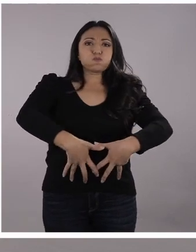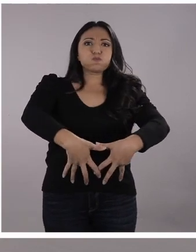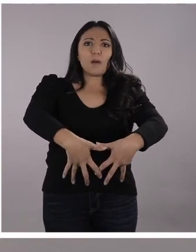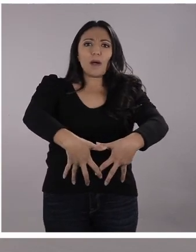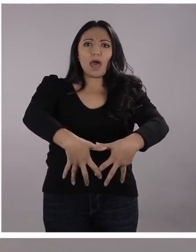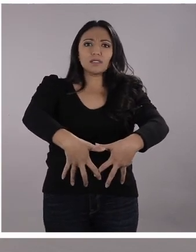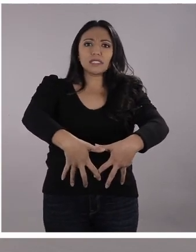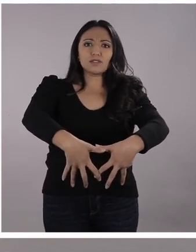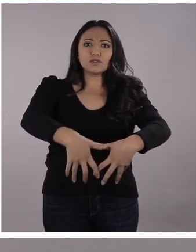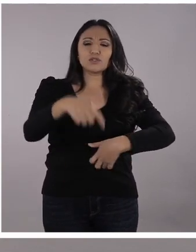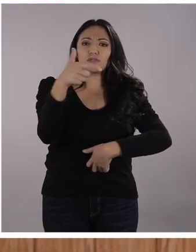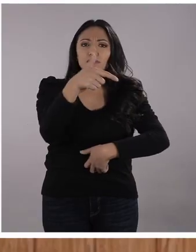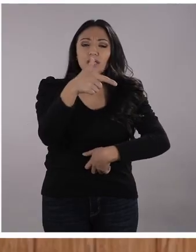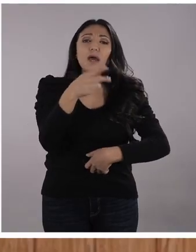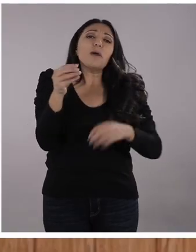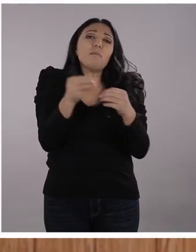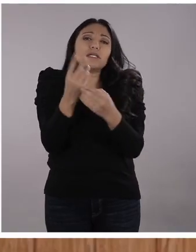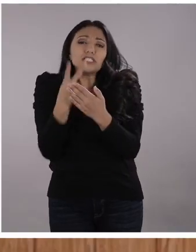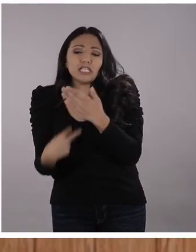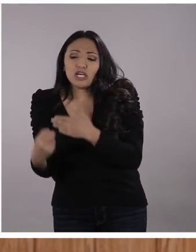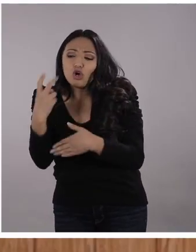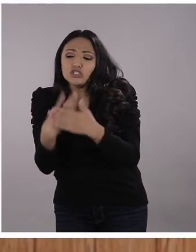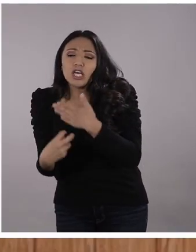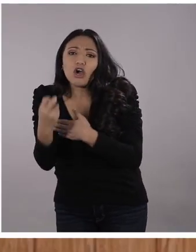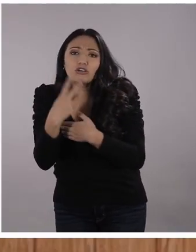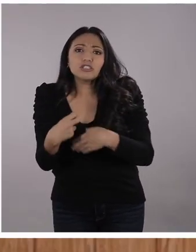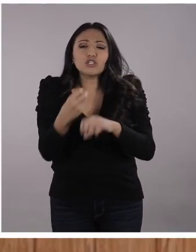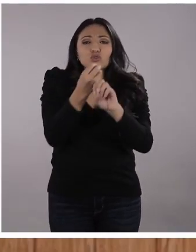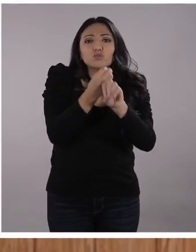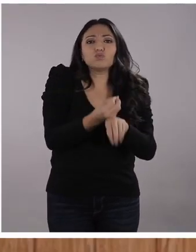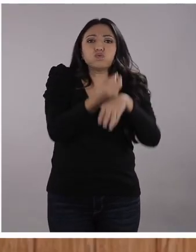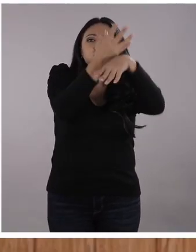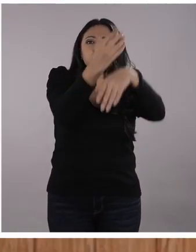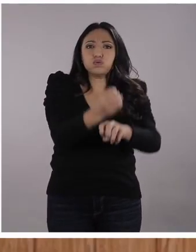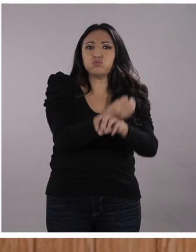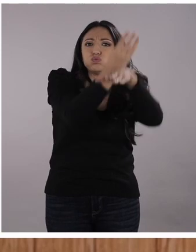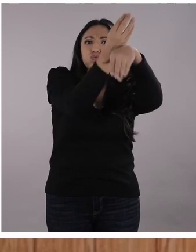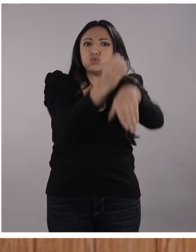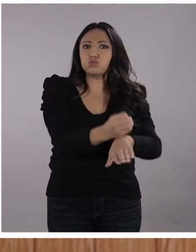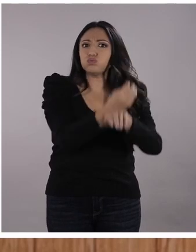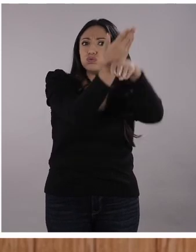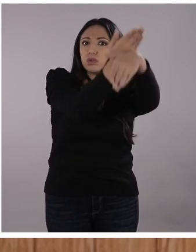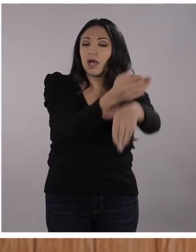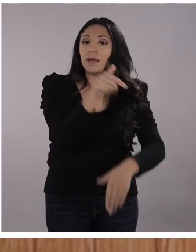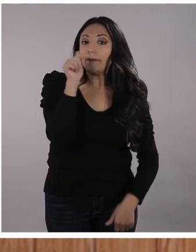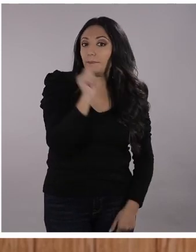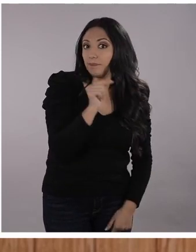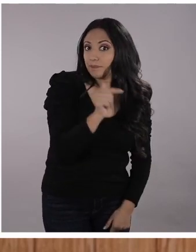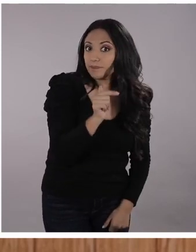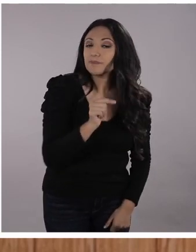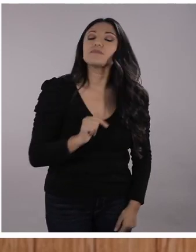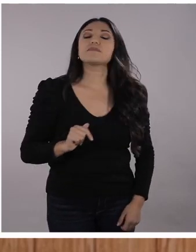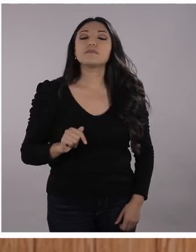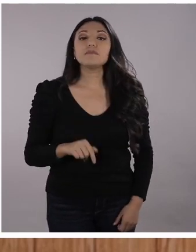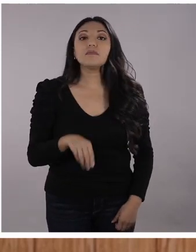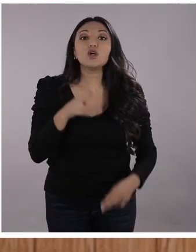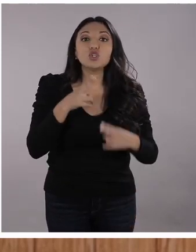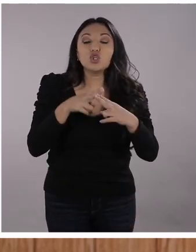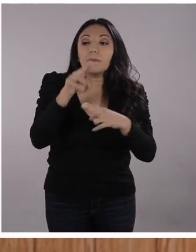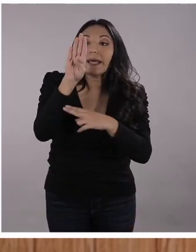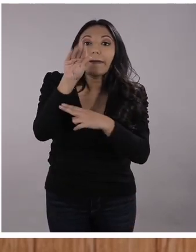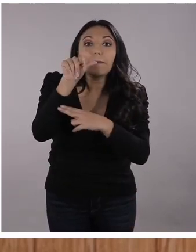a crear más ballenitas. Y estas ballenas aprovechan de todo lo que producen las